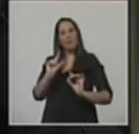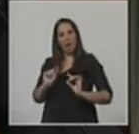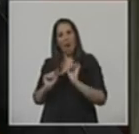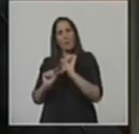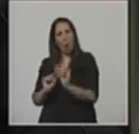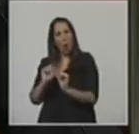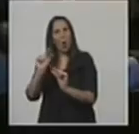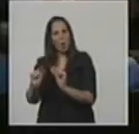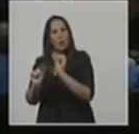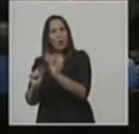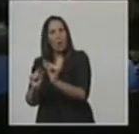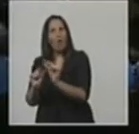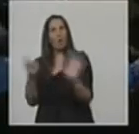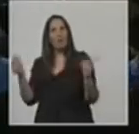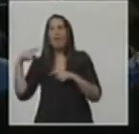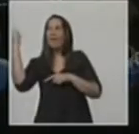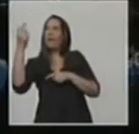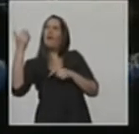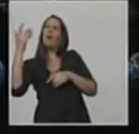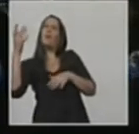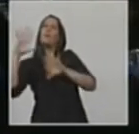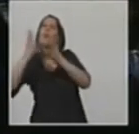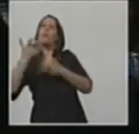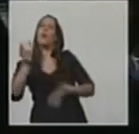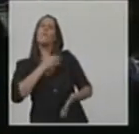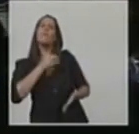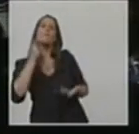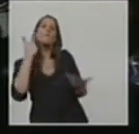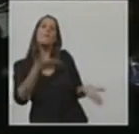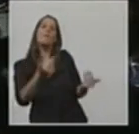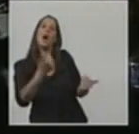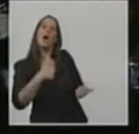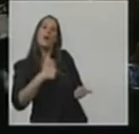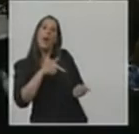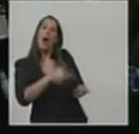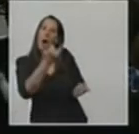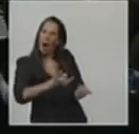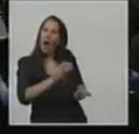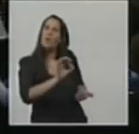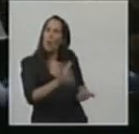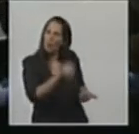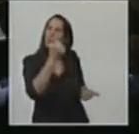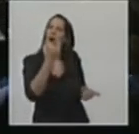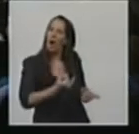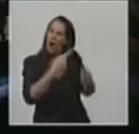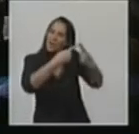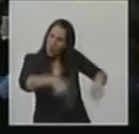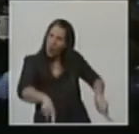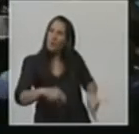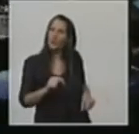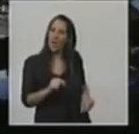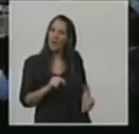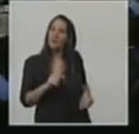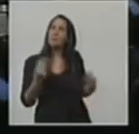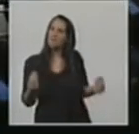en un lugar del que todos quieren saber. Donde todos ven oportunidades. Para insertar a la Argentina